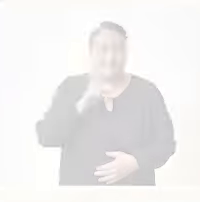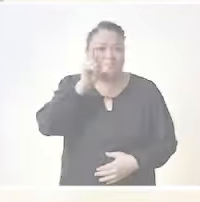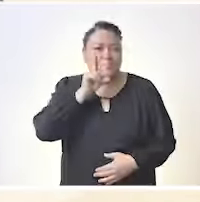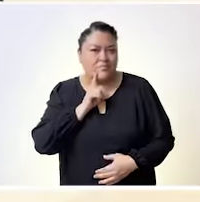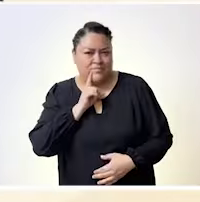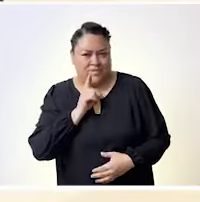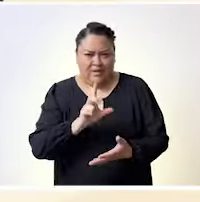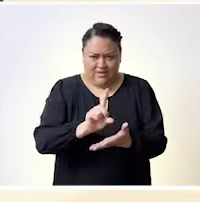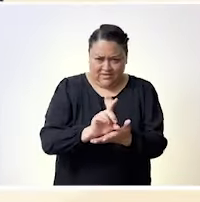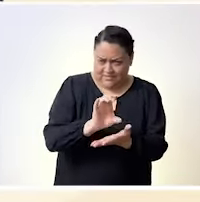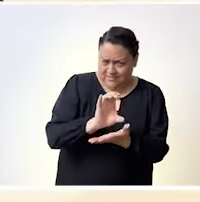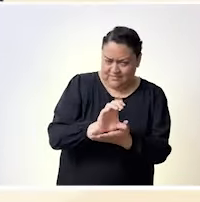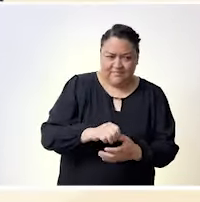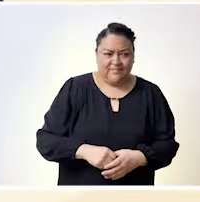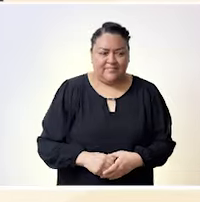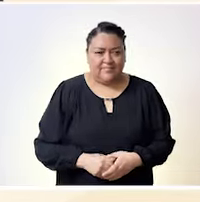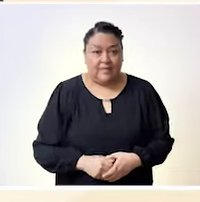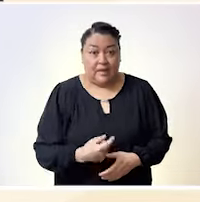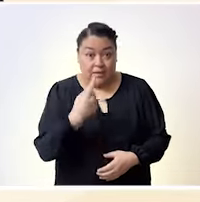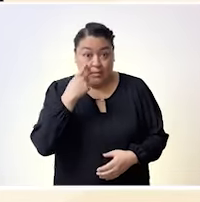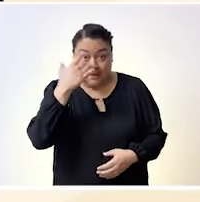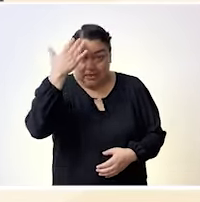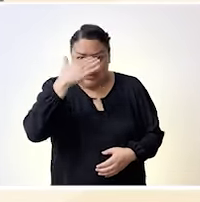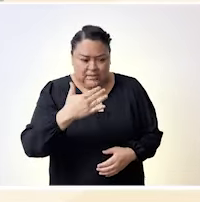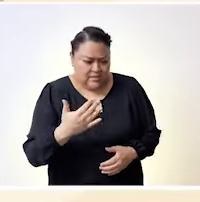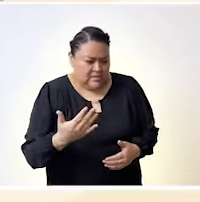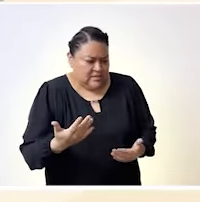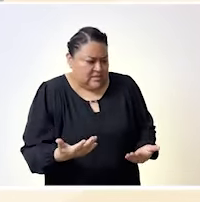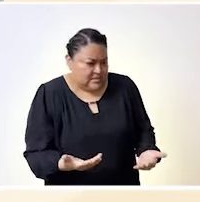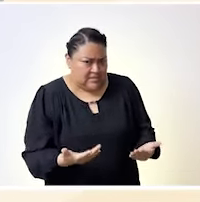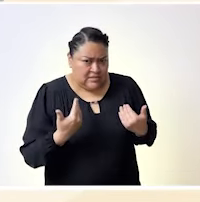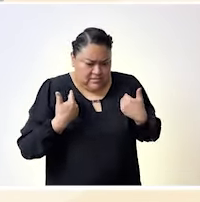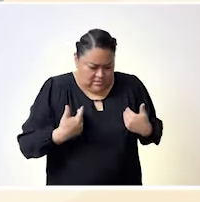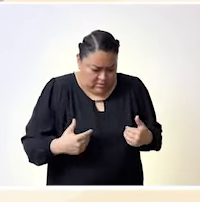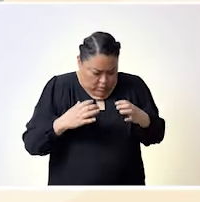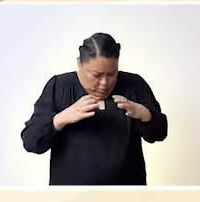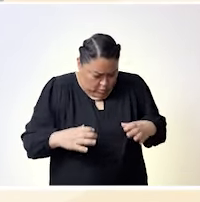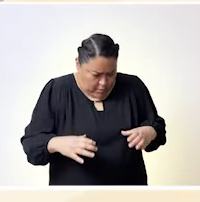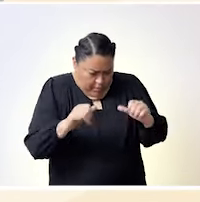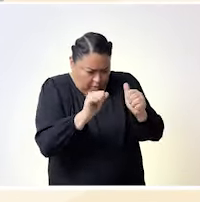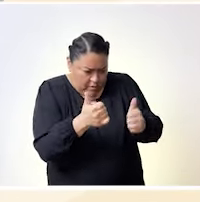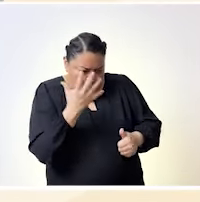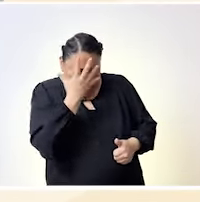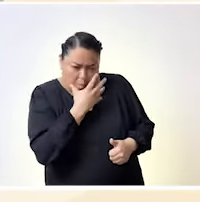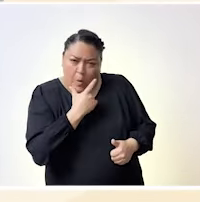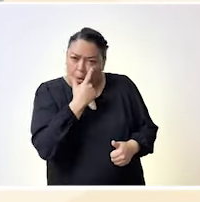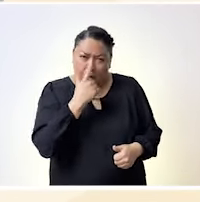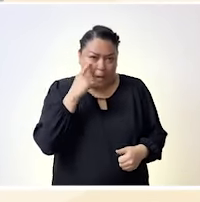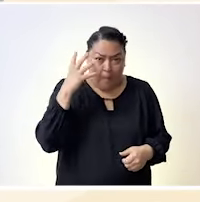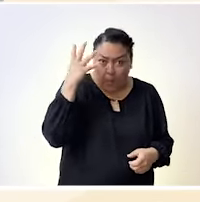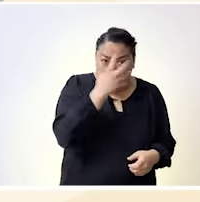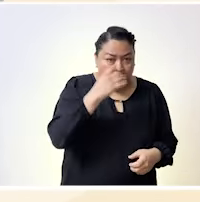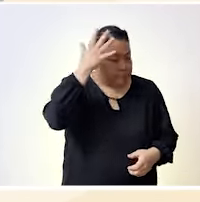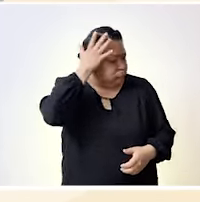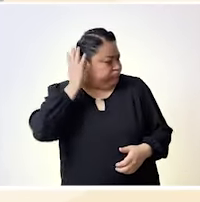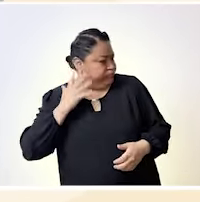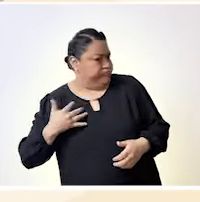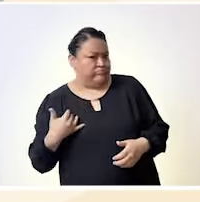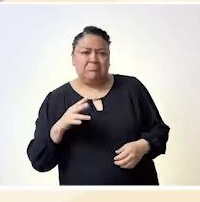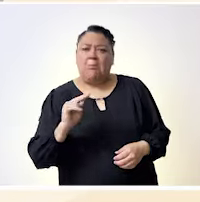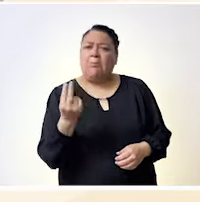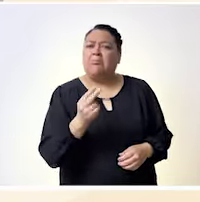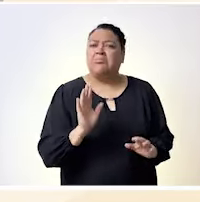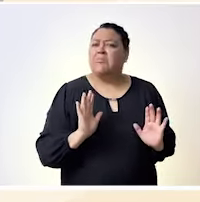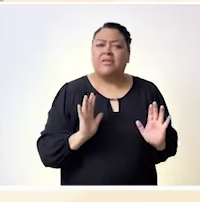Soy una mujer con discapacidad. No necesariamente tienes que tener un cuerpo bonito, unos ojos bonitos,